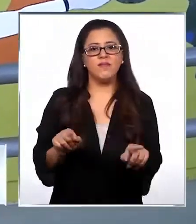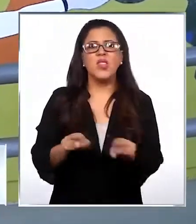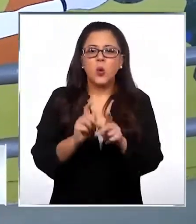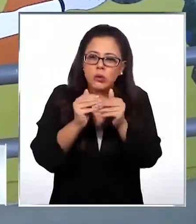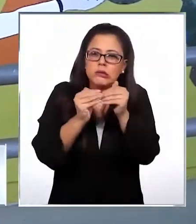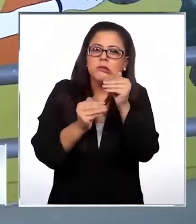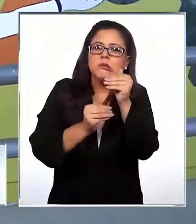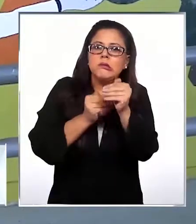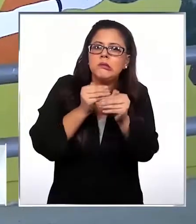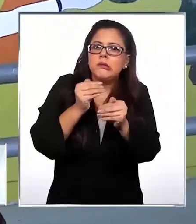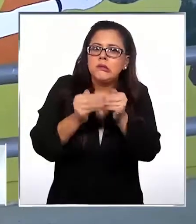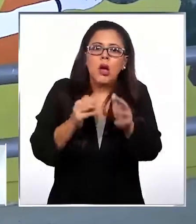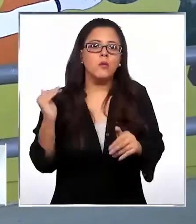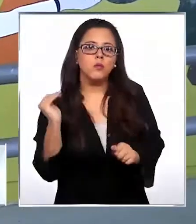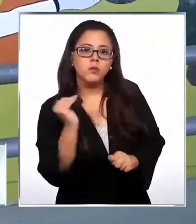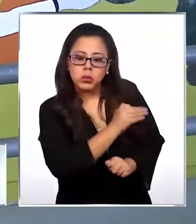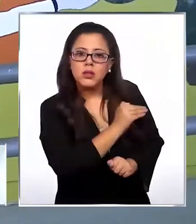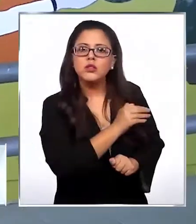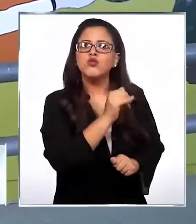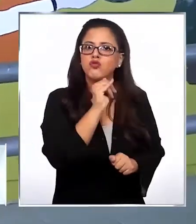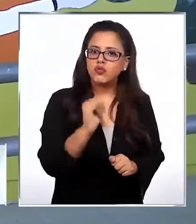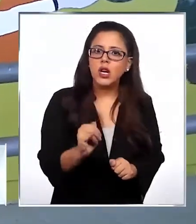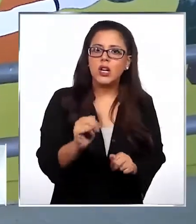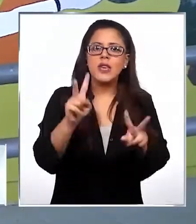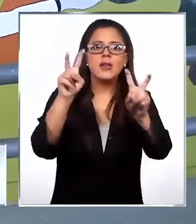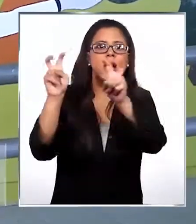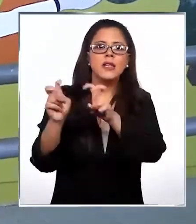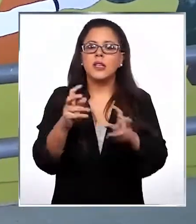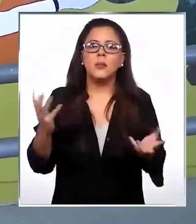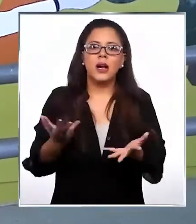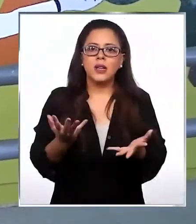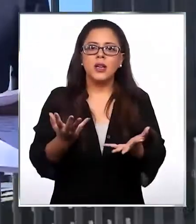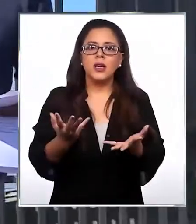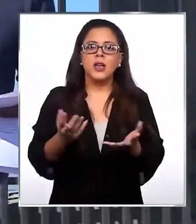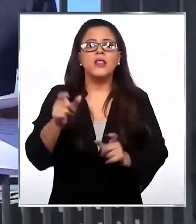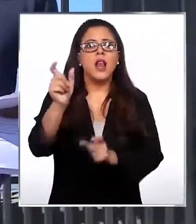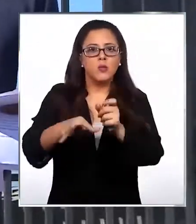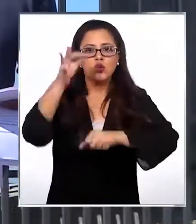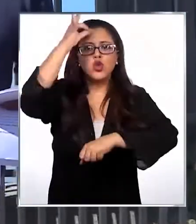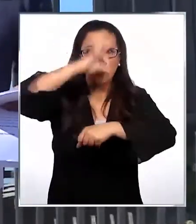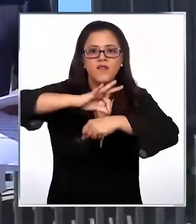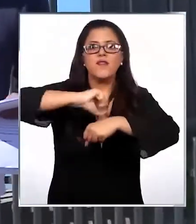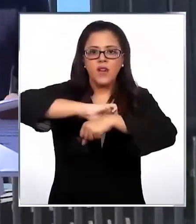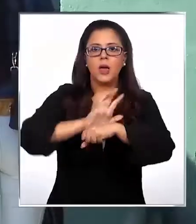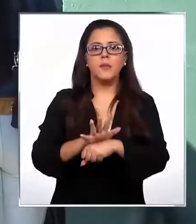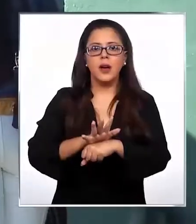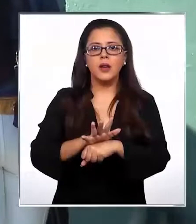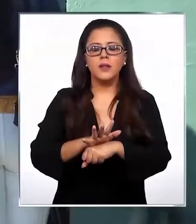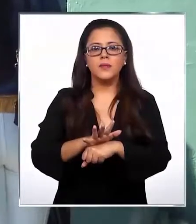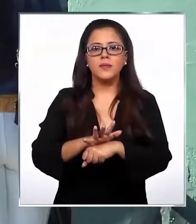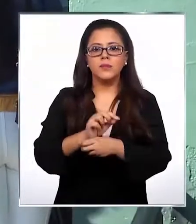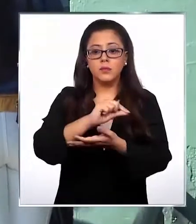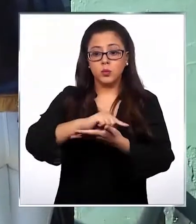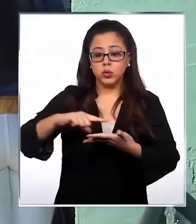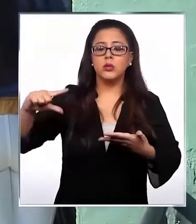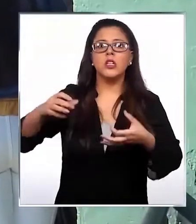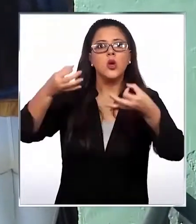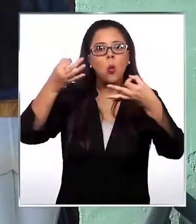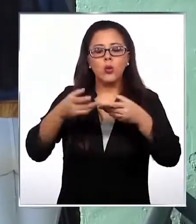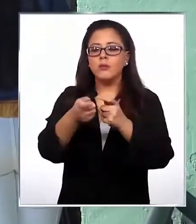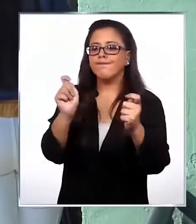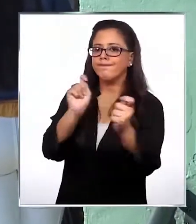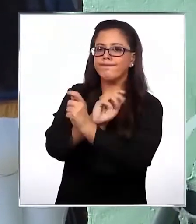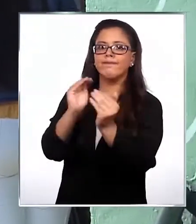Estábamos avanzando muy rápido en el tema de los casos activos. Y nos llegó la